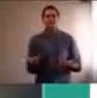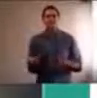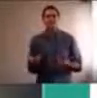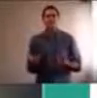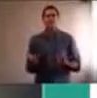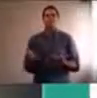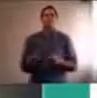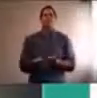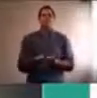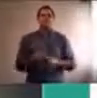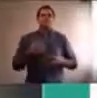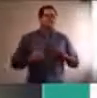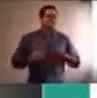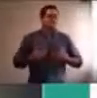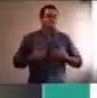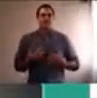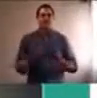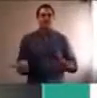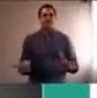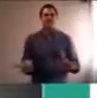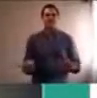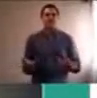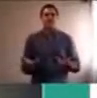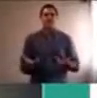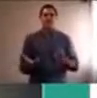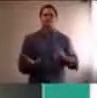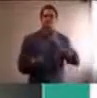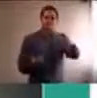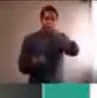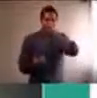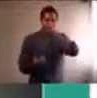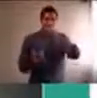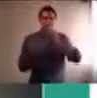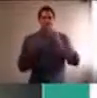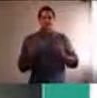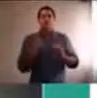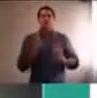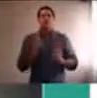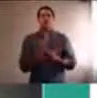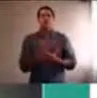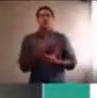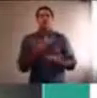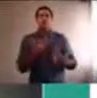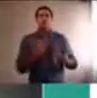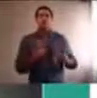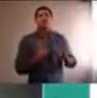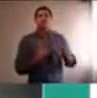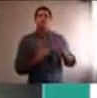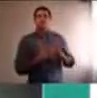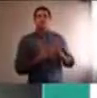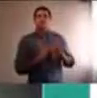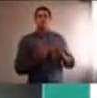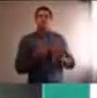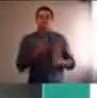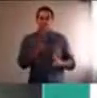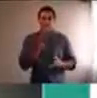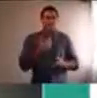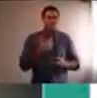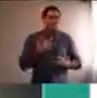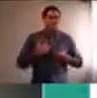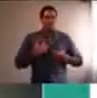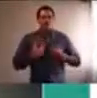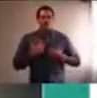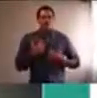importancia, que tiene detenernos, y darles un poquito de luz, a la ansiedad. La ansiedad es necesaria, como